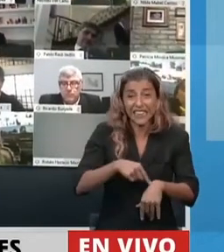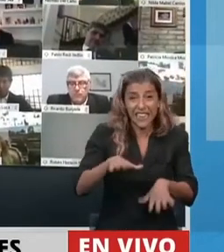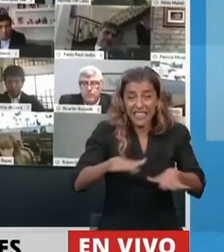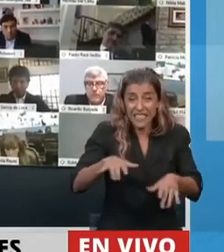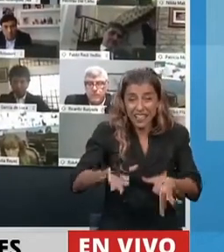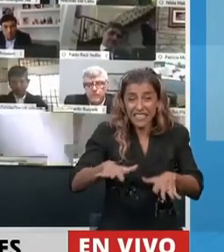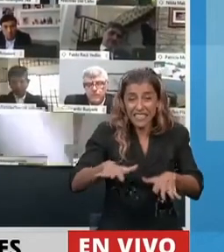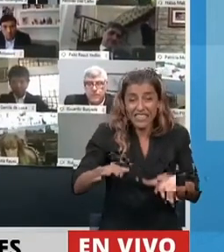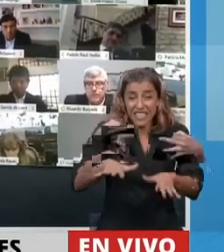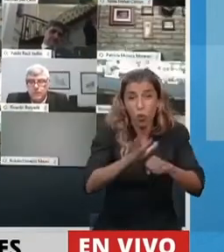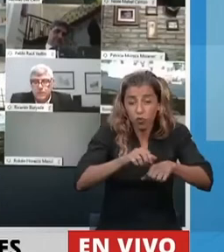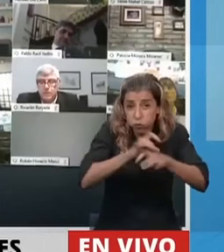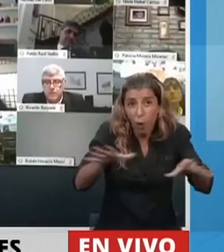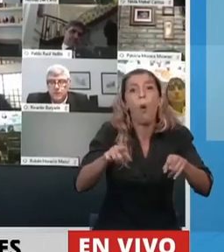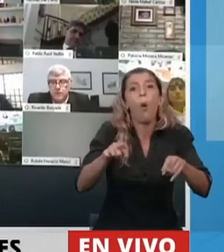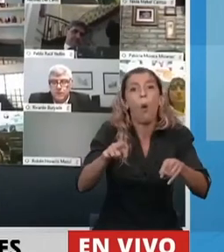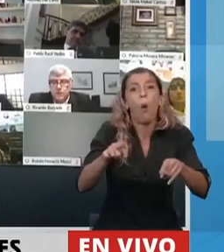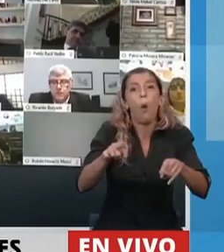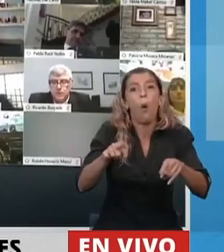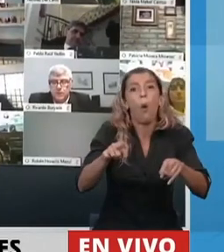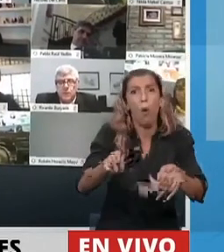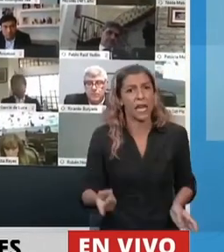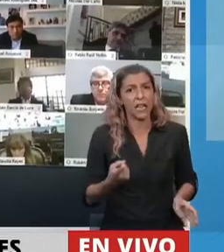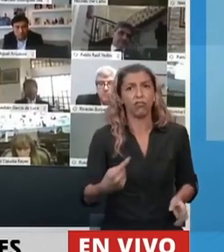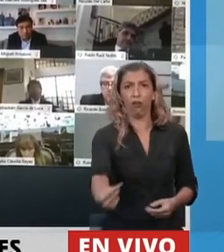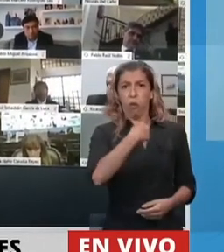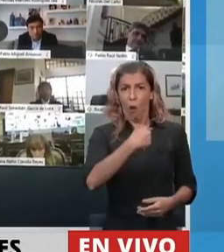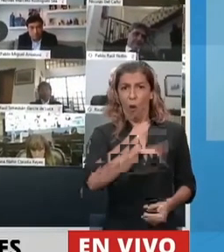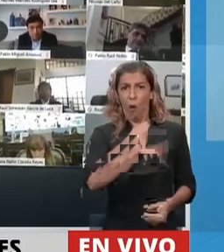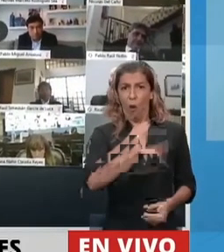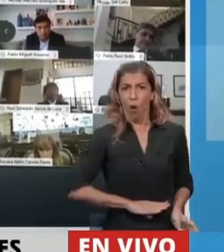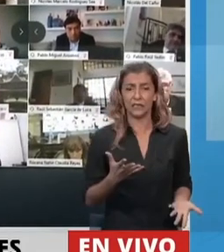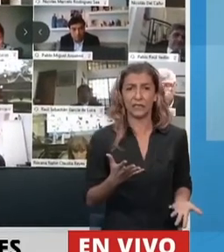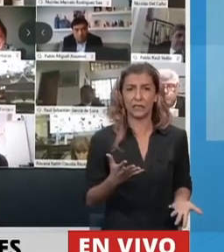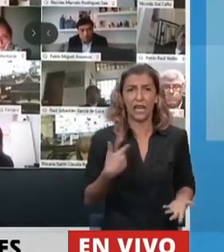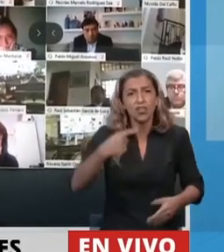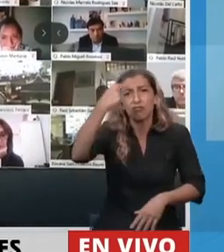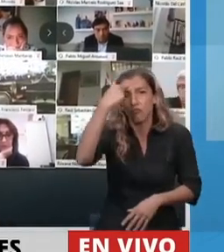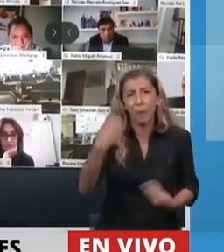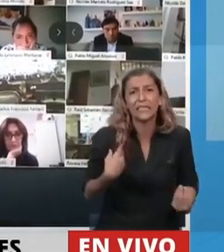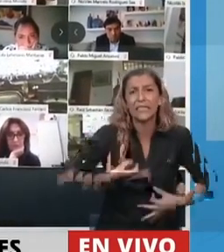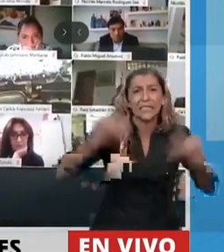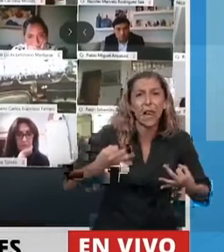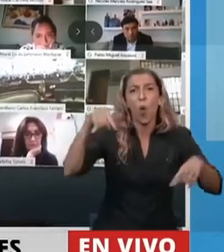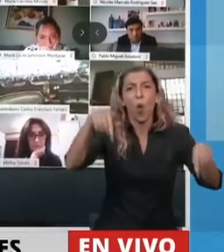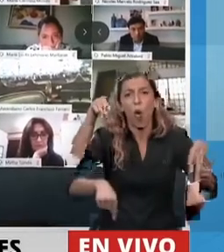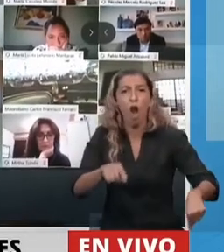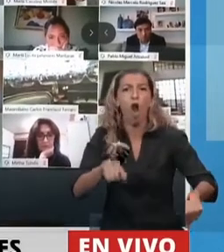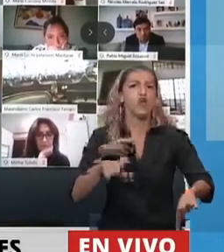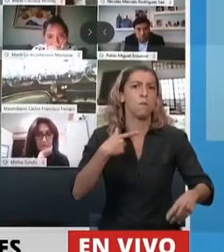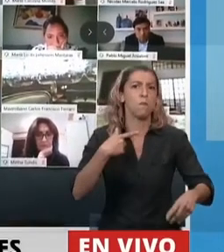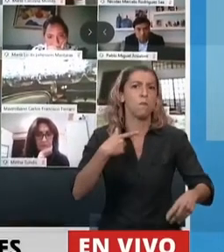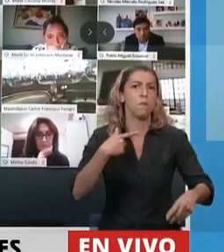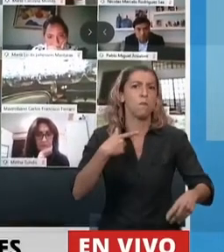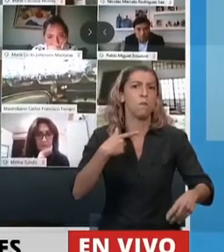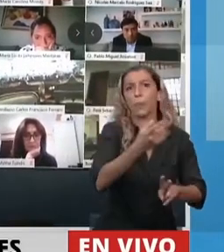no me voy a sentir agraviado? Pensé que en la labor parlamentaria iba a haber decenas y decenas pedidos de moción de privilegio porque muchos